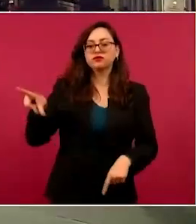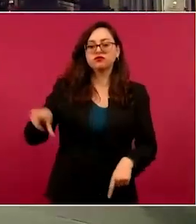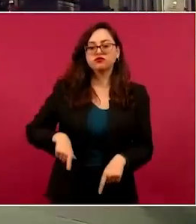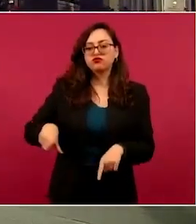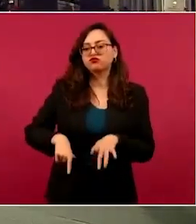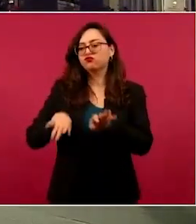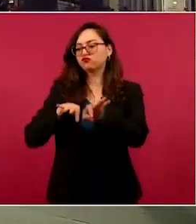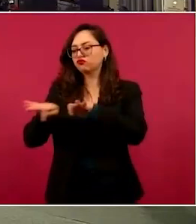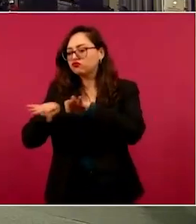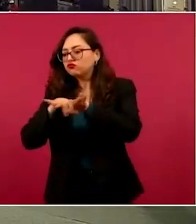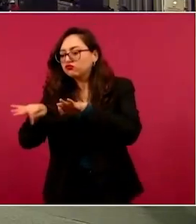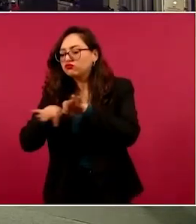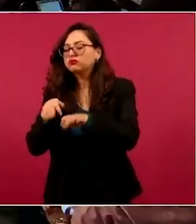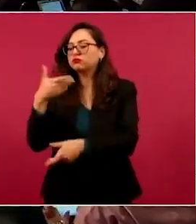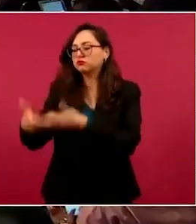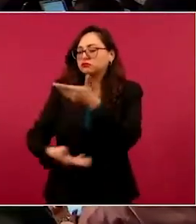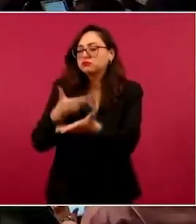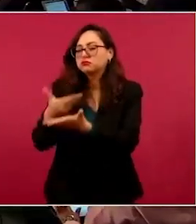a un banco,